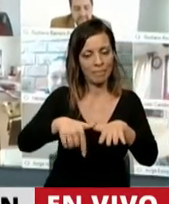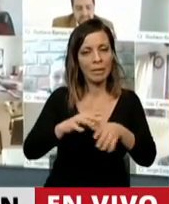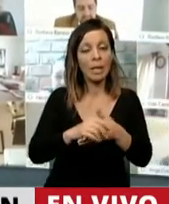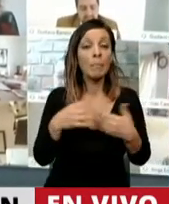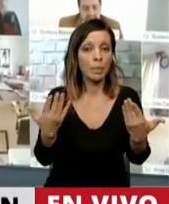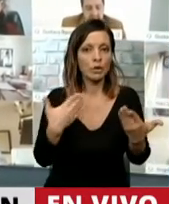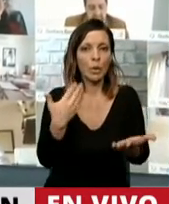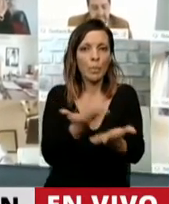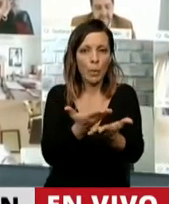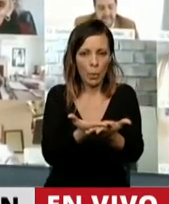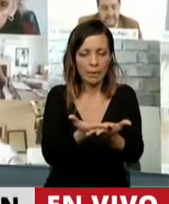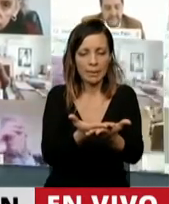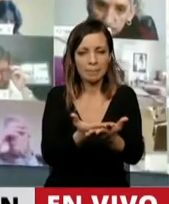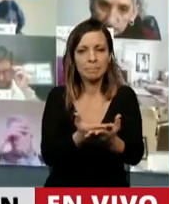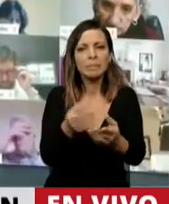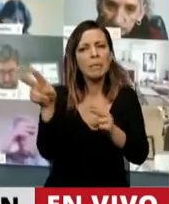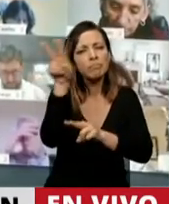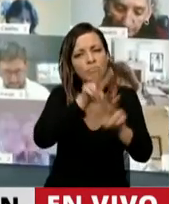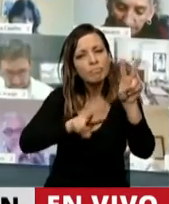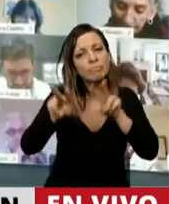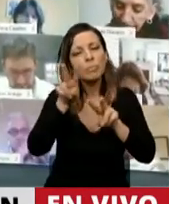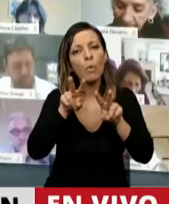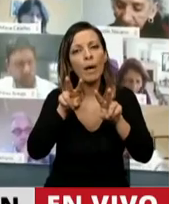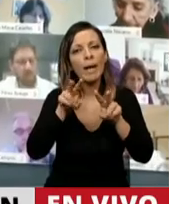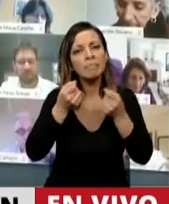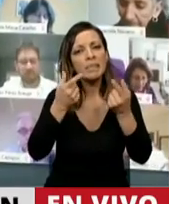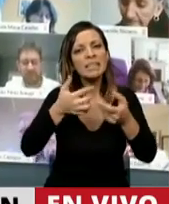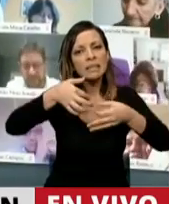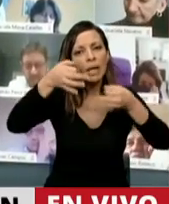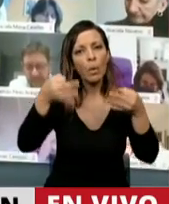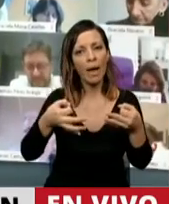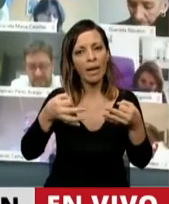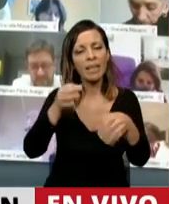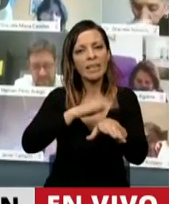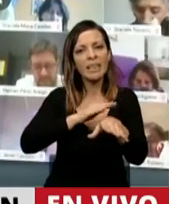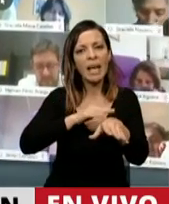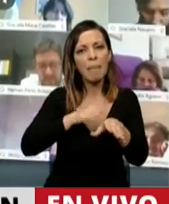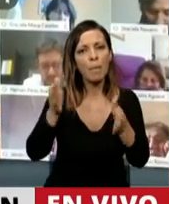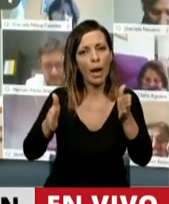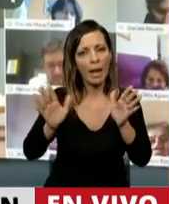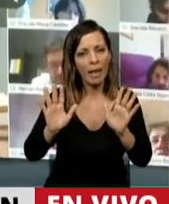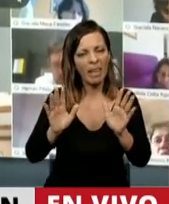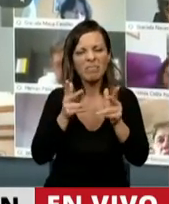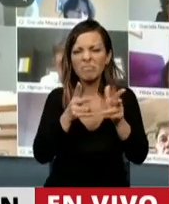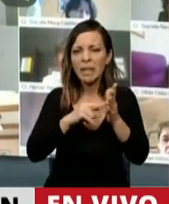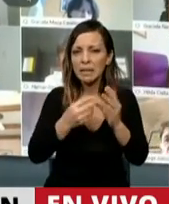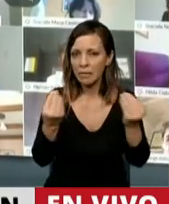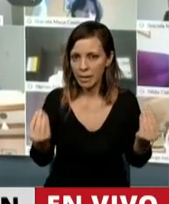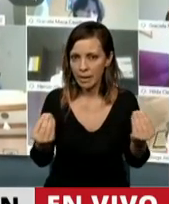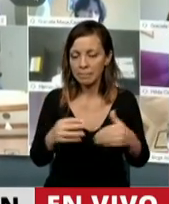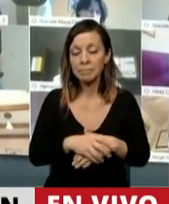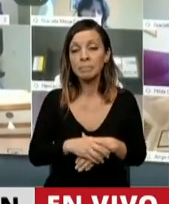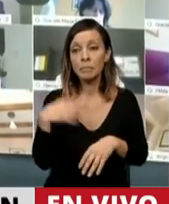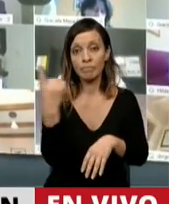nuestra propuesta deben buscar y asegurar la temporalidad. ¿Qué quiero decir con esto? Que nuestro